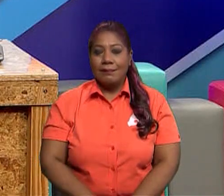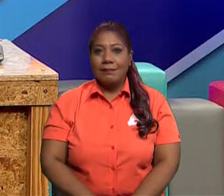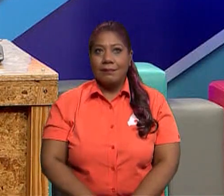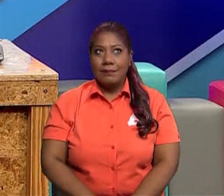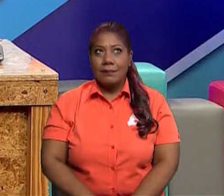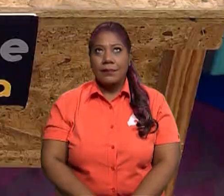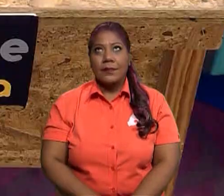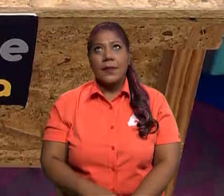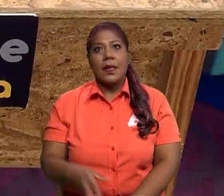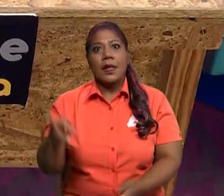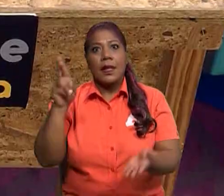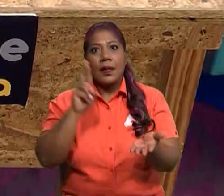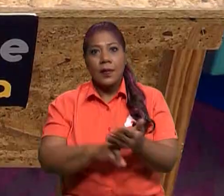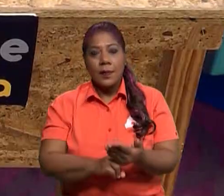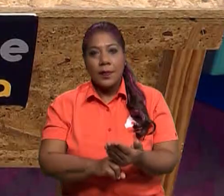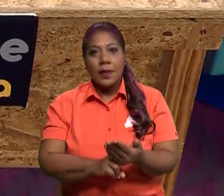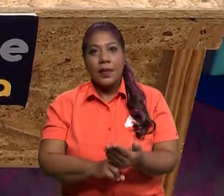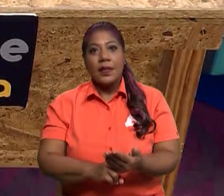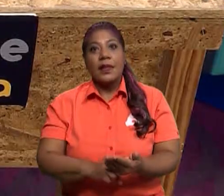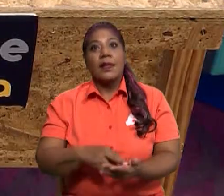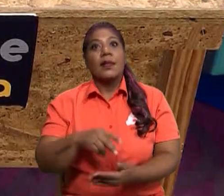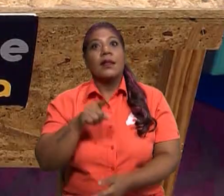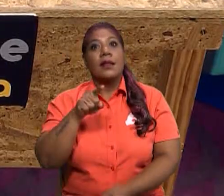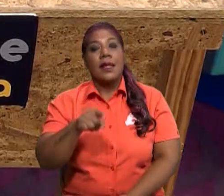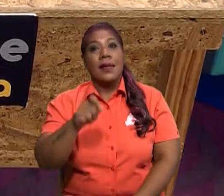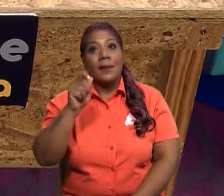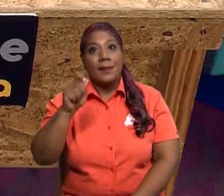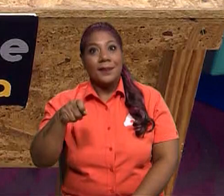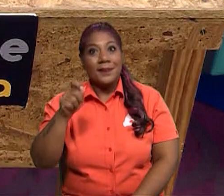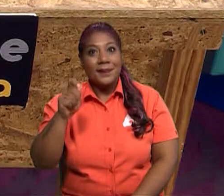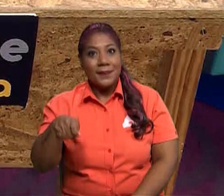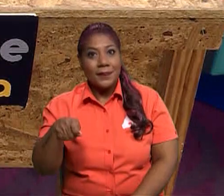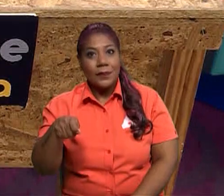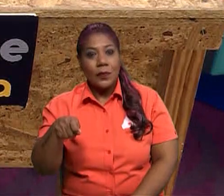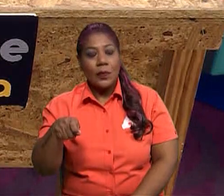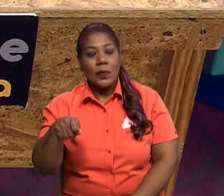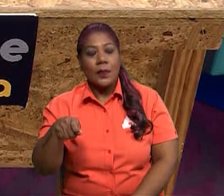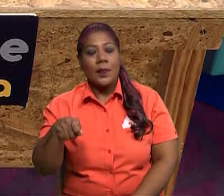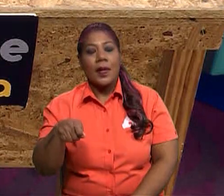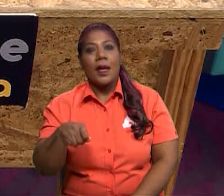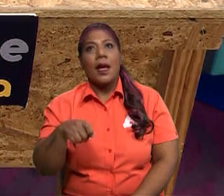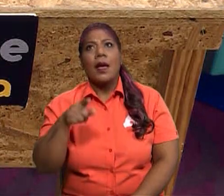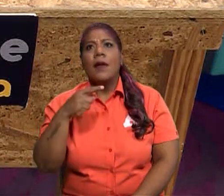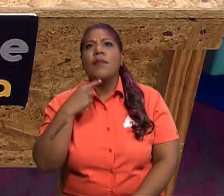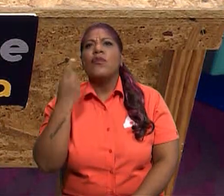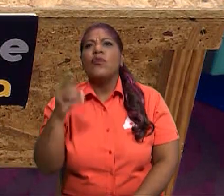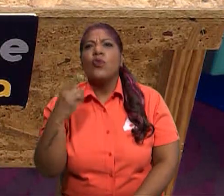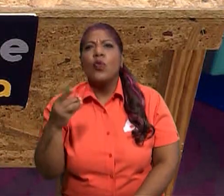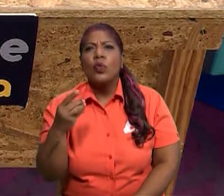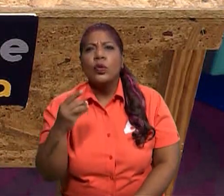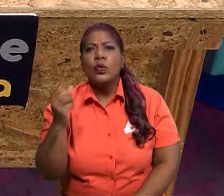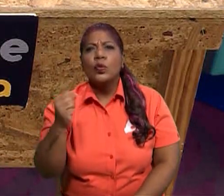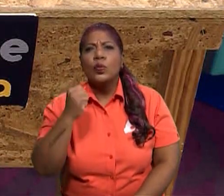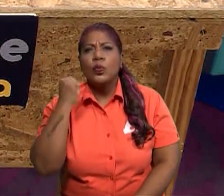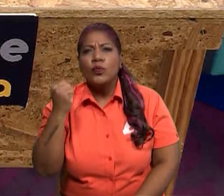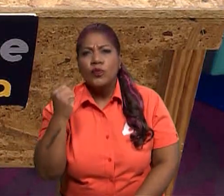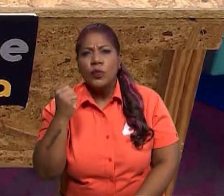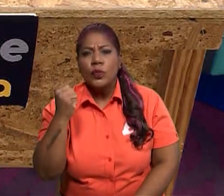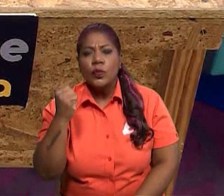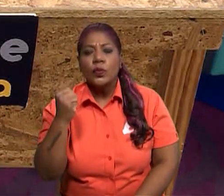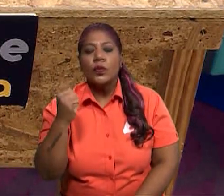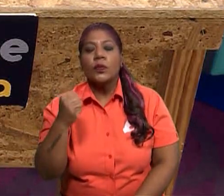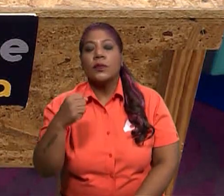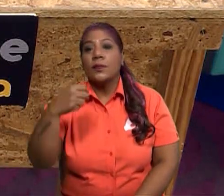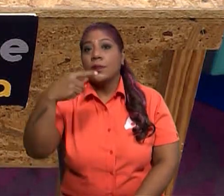Caminar. Y golpea donde él está escuchando la sílaba aguda, la sílaba